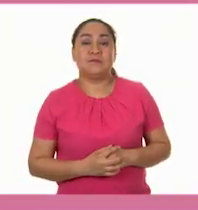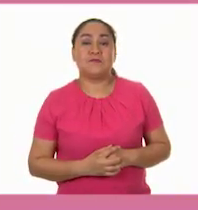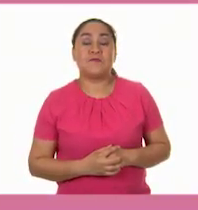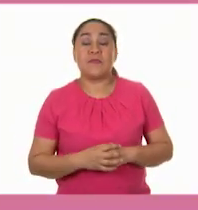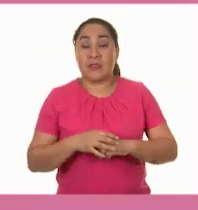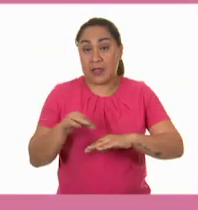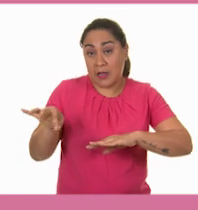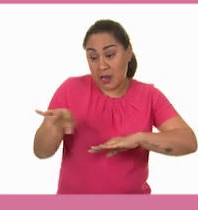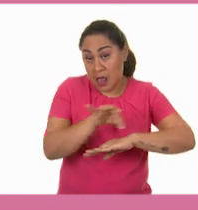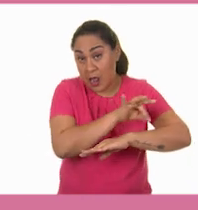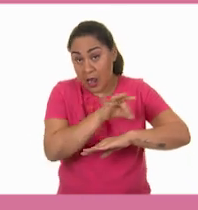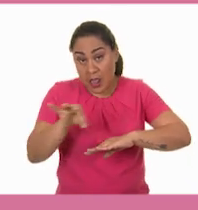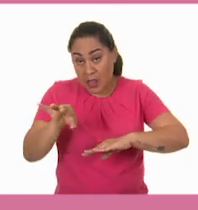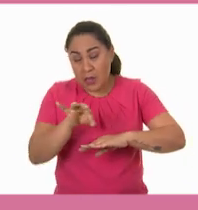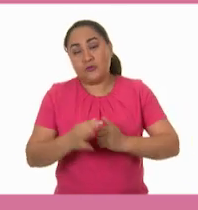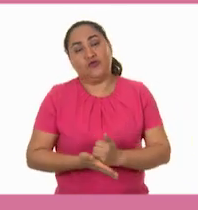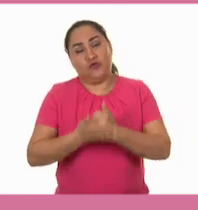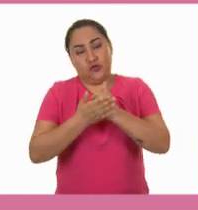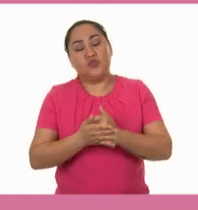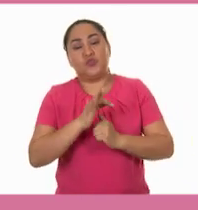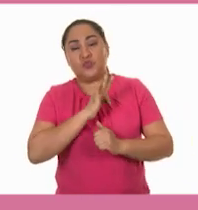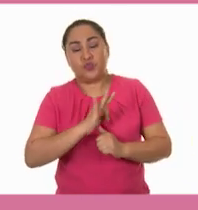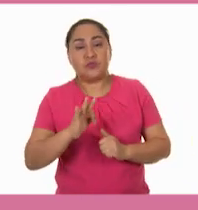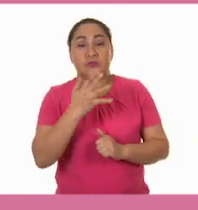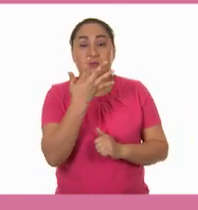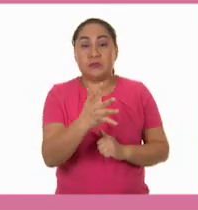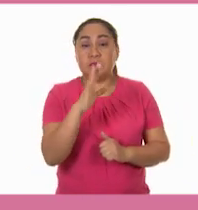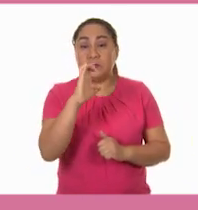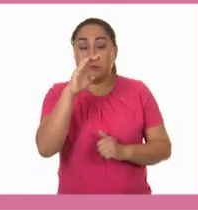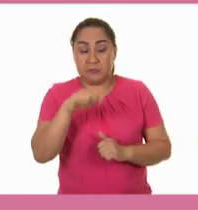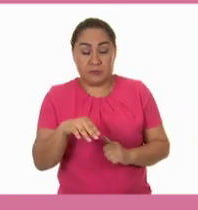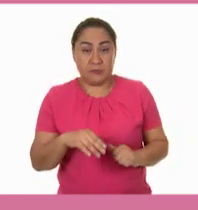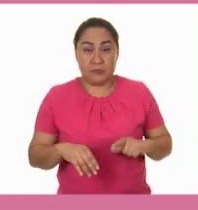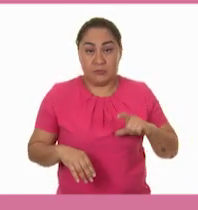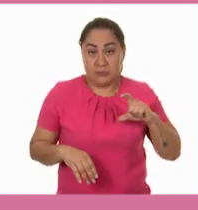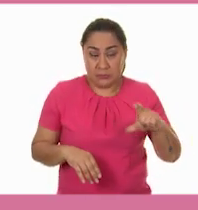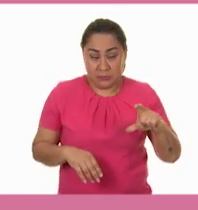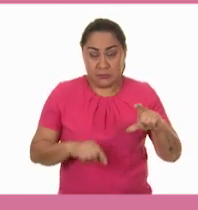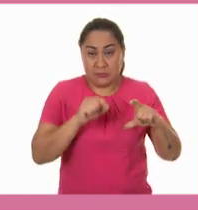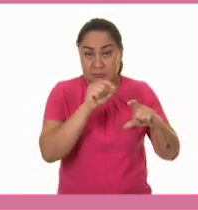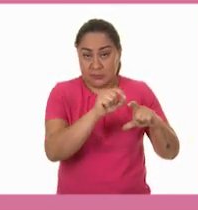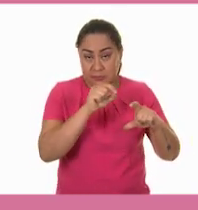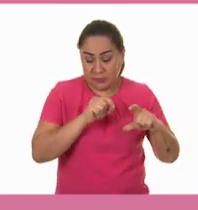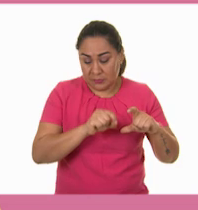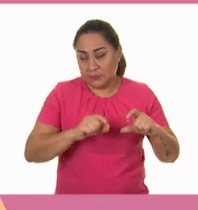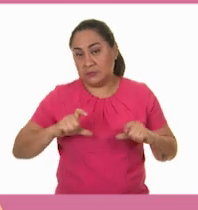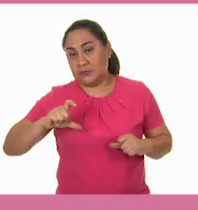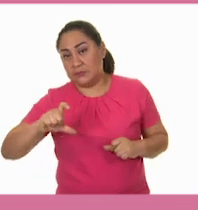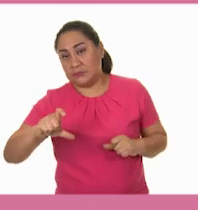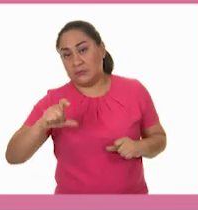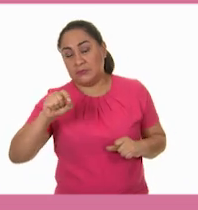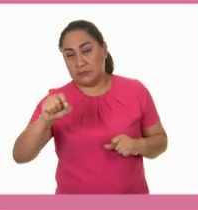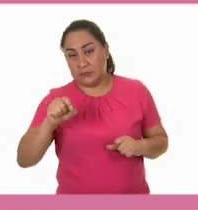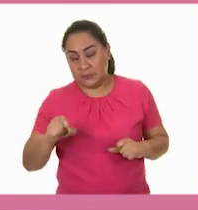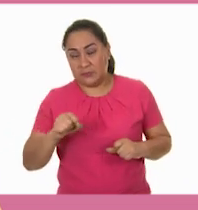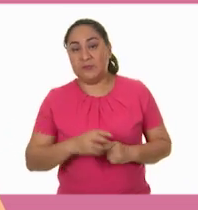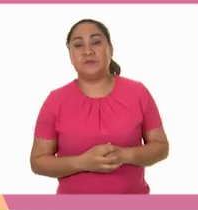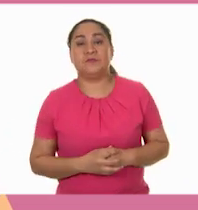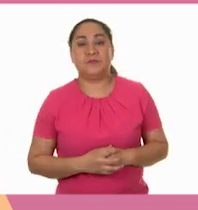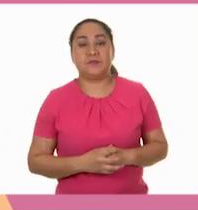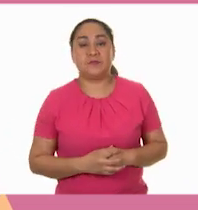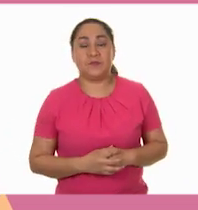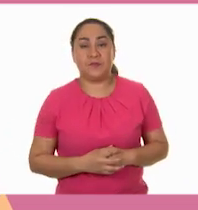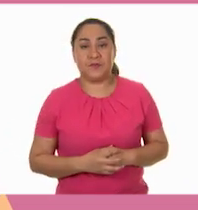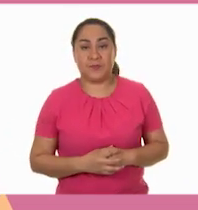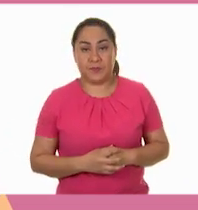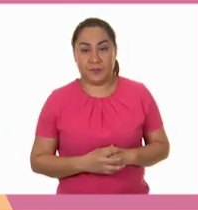con ayuda de la regla, 10 centímetros de largo, partiendo de abajo hacia arriba. Repite el paso